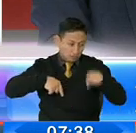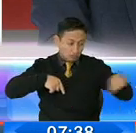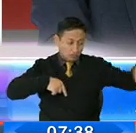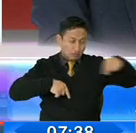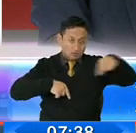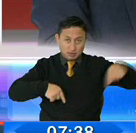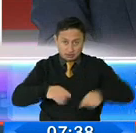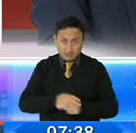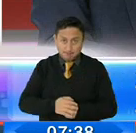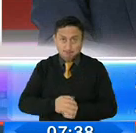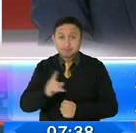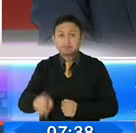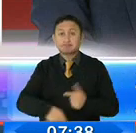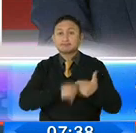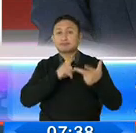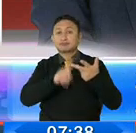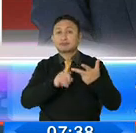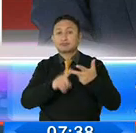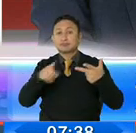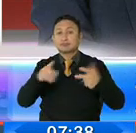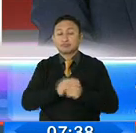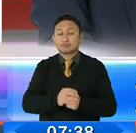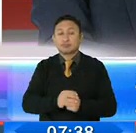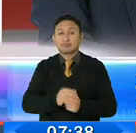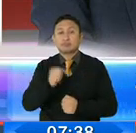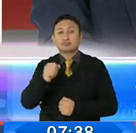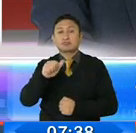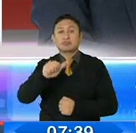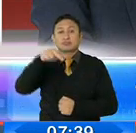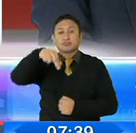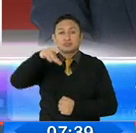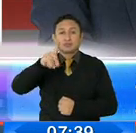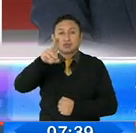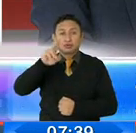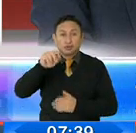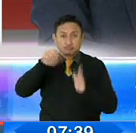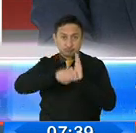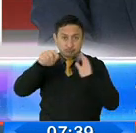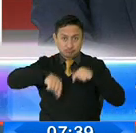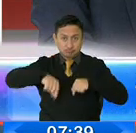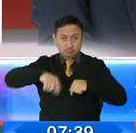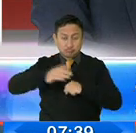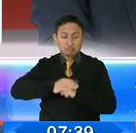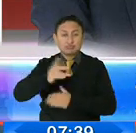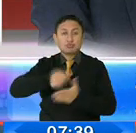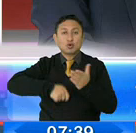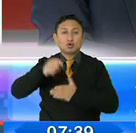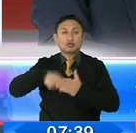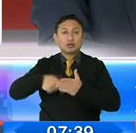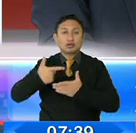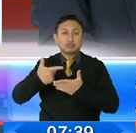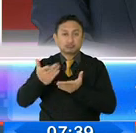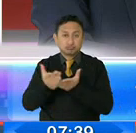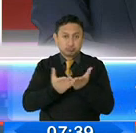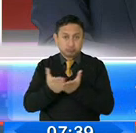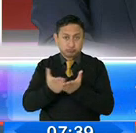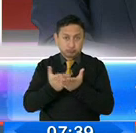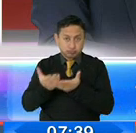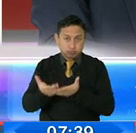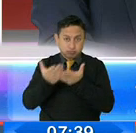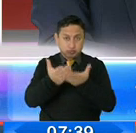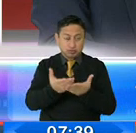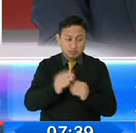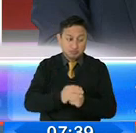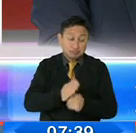tercera mesa presidida por la, por la doctora Sandoval, que está analizando el contrato de operación, que reitero, para mí y